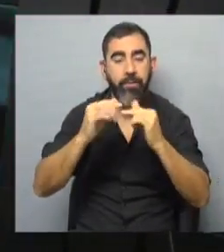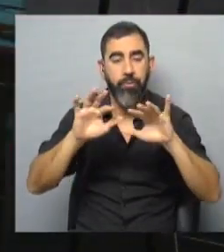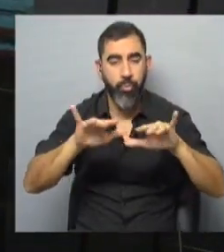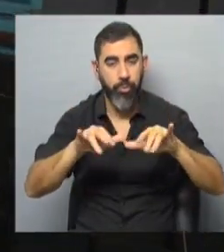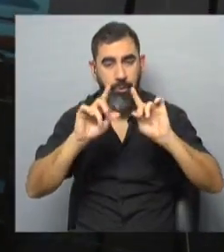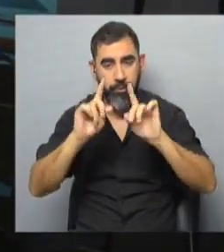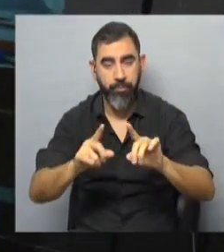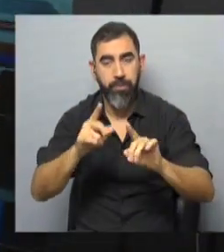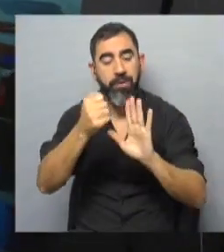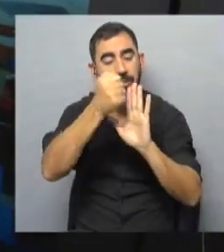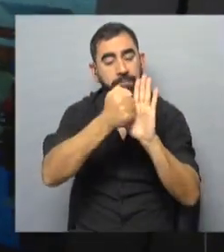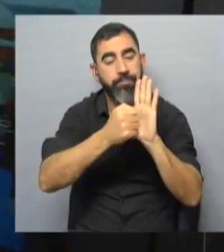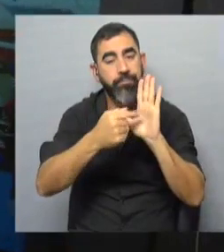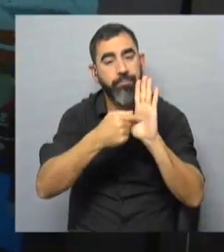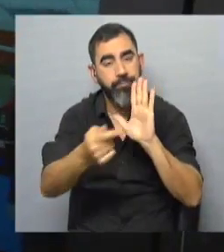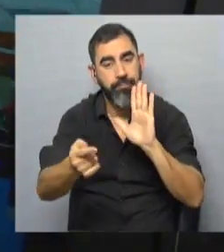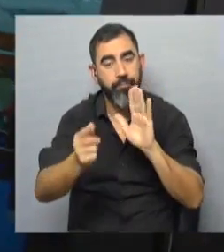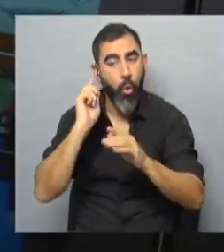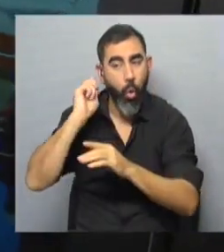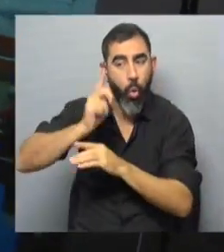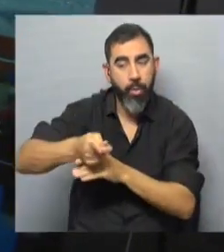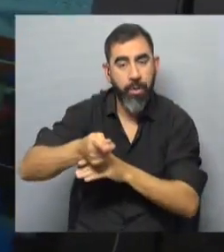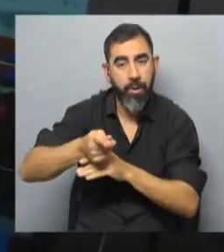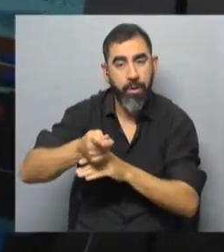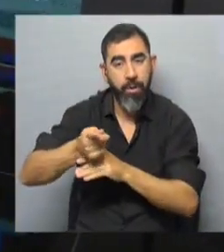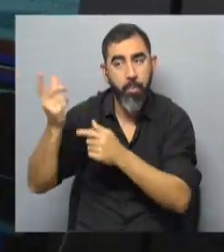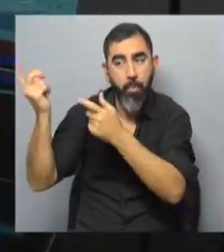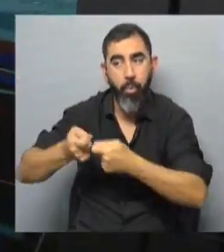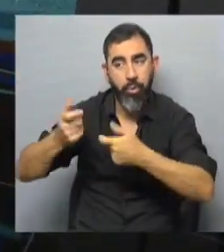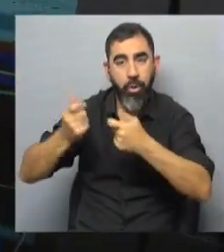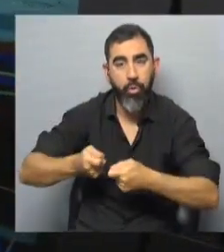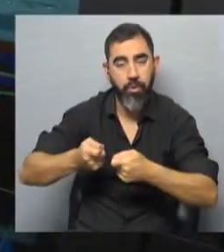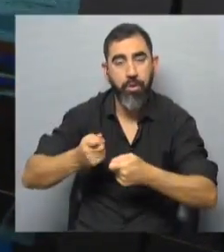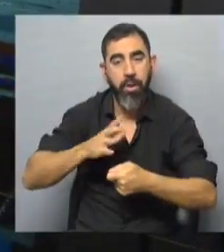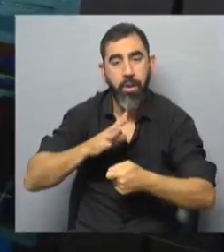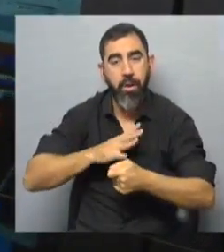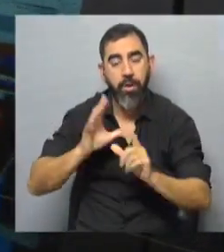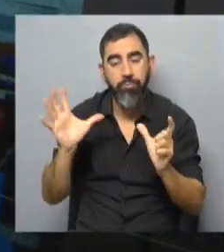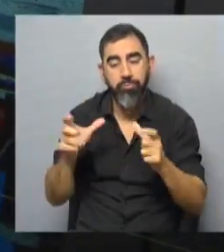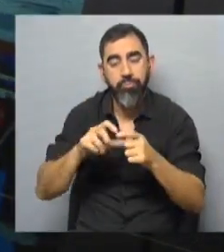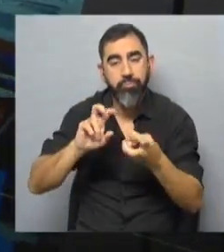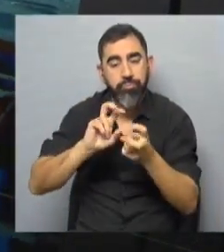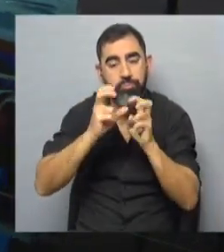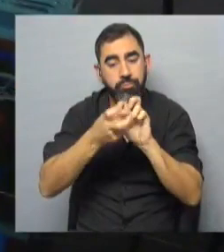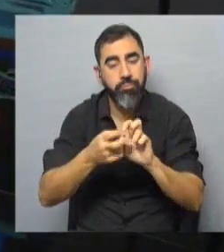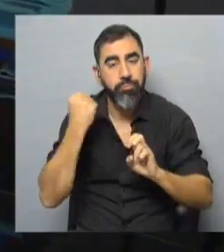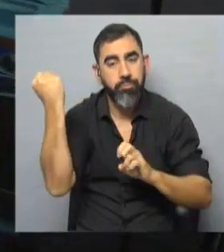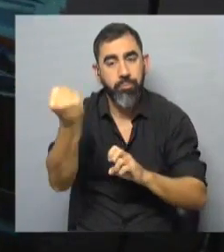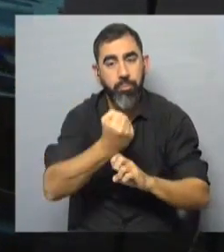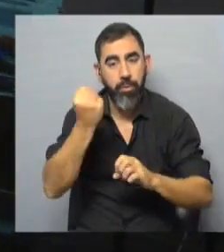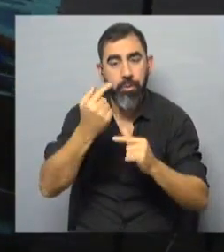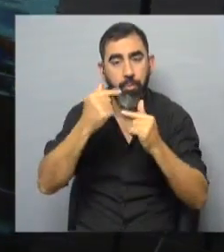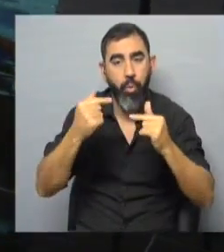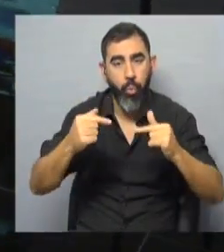Sí, este decreto va a obligar a los importadores a reunir y también reutilizar un porcentaje importante de estos